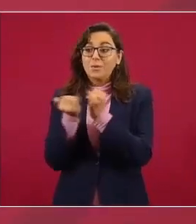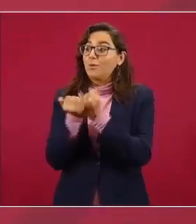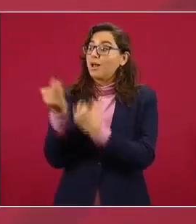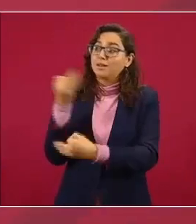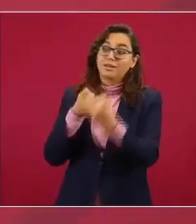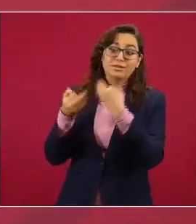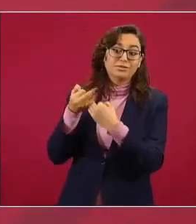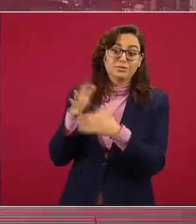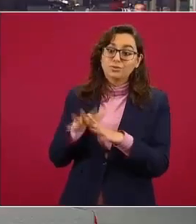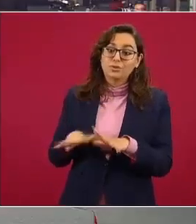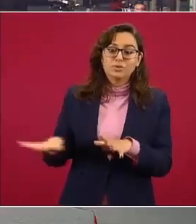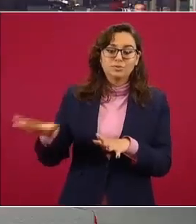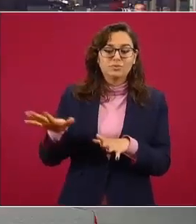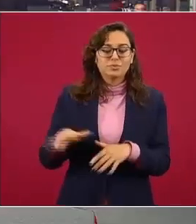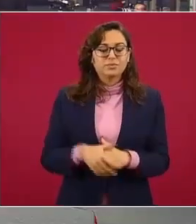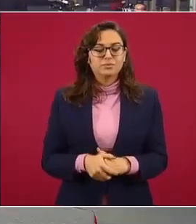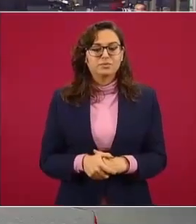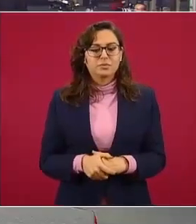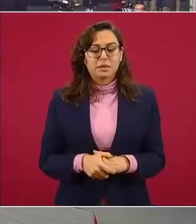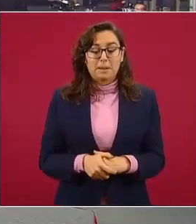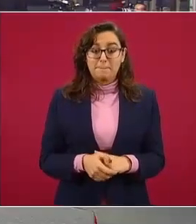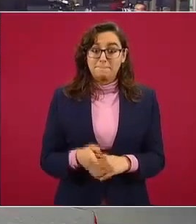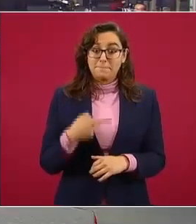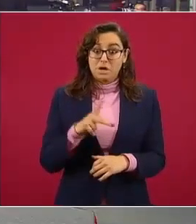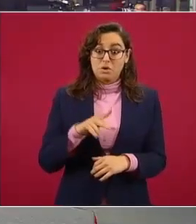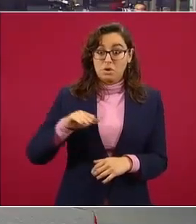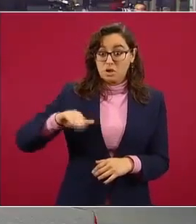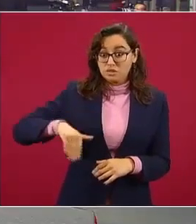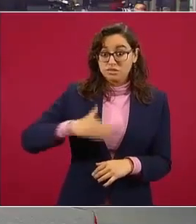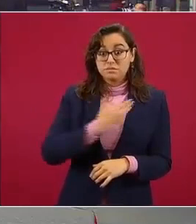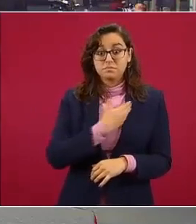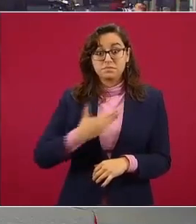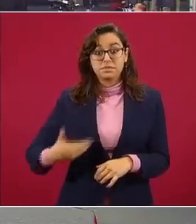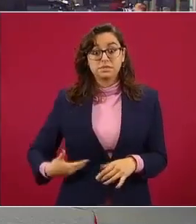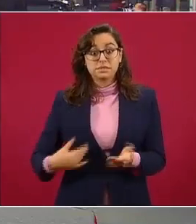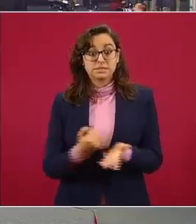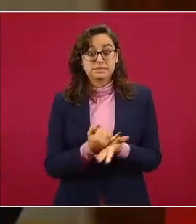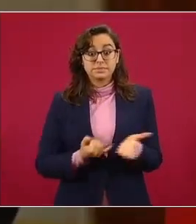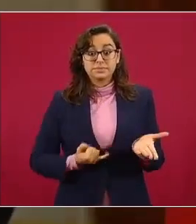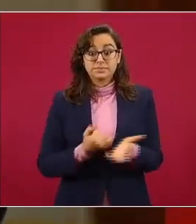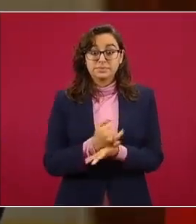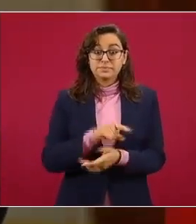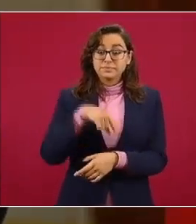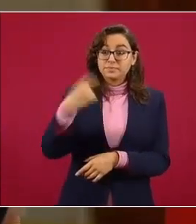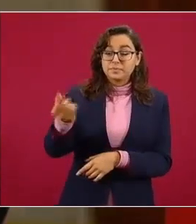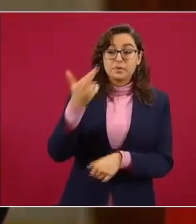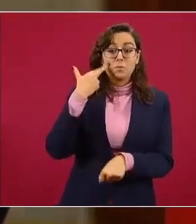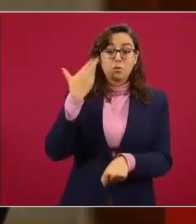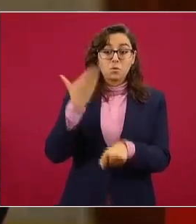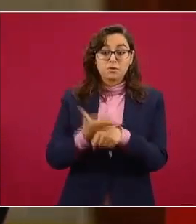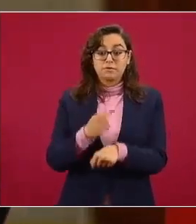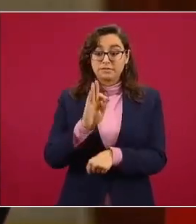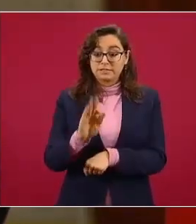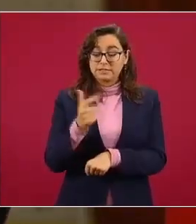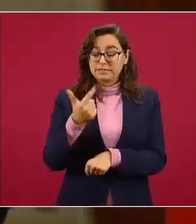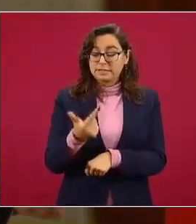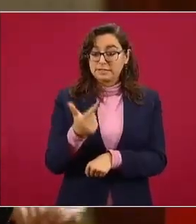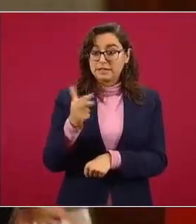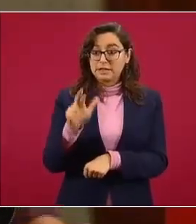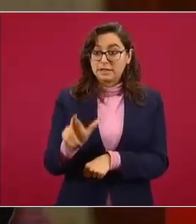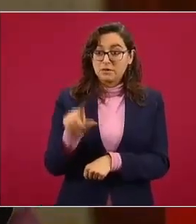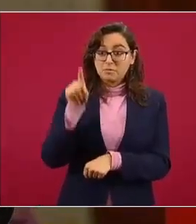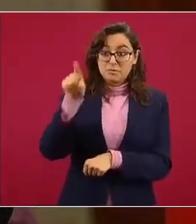Bueno, aunque el presidente ahorita advirtió que era una decisión de la Fiscalía si lo detienen o no así lo entendí más o menos